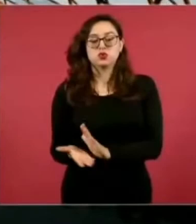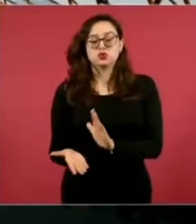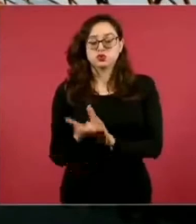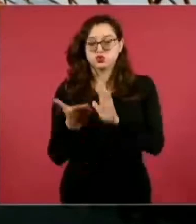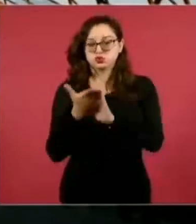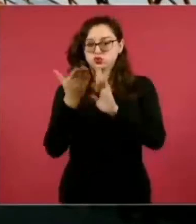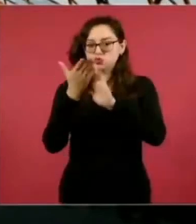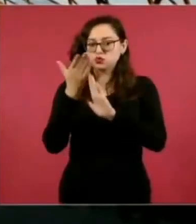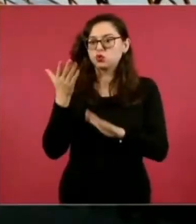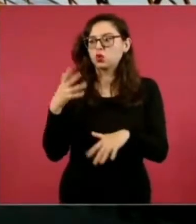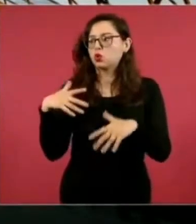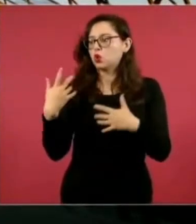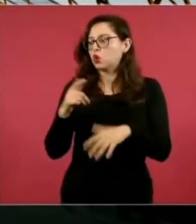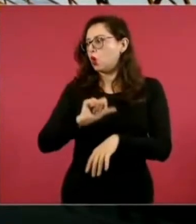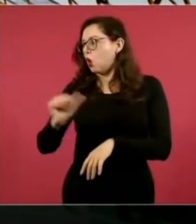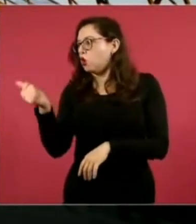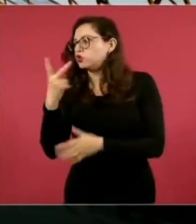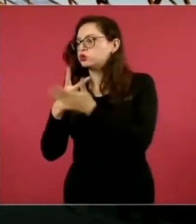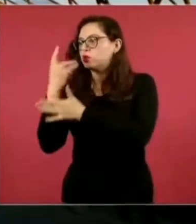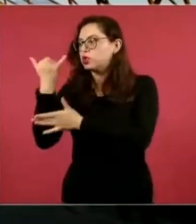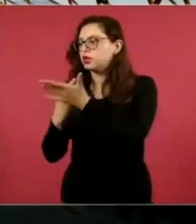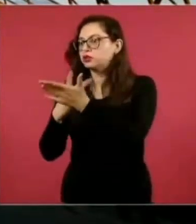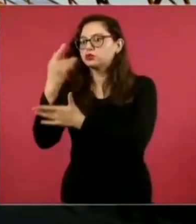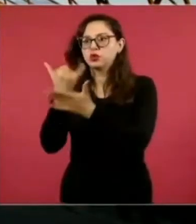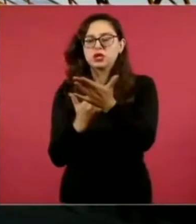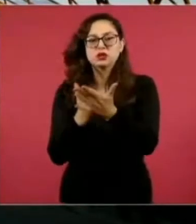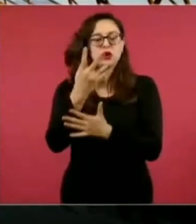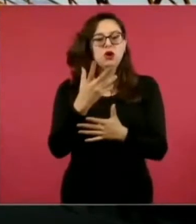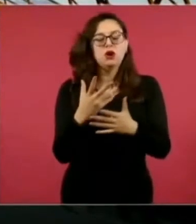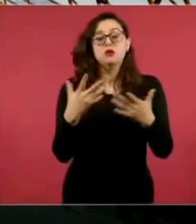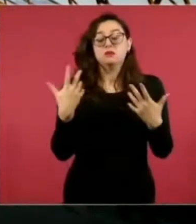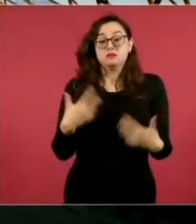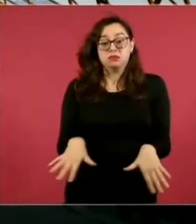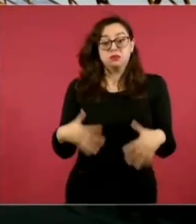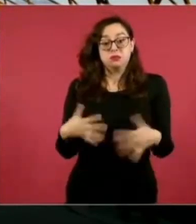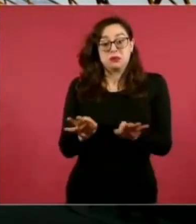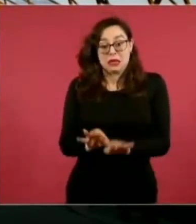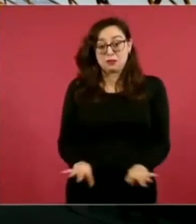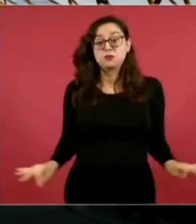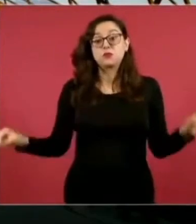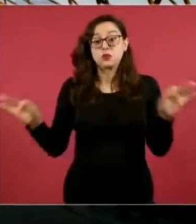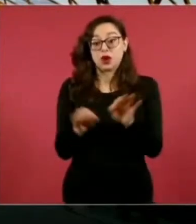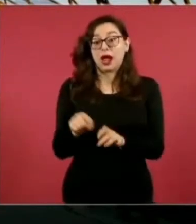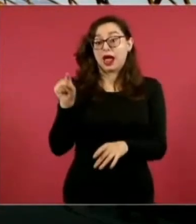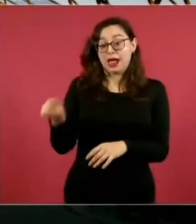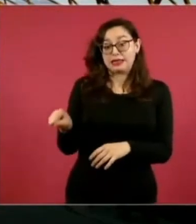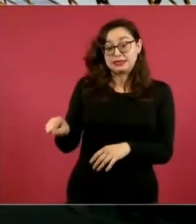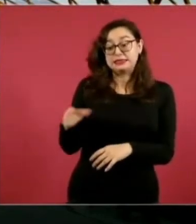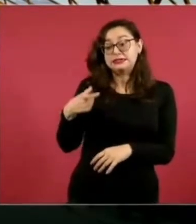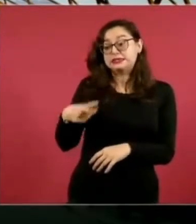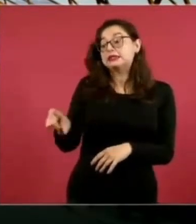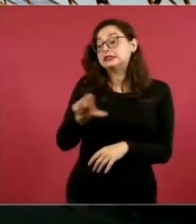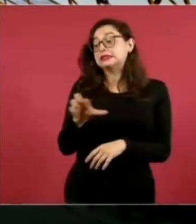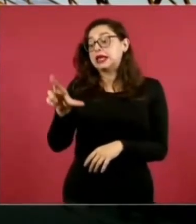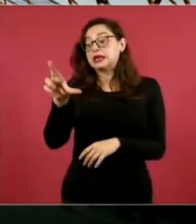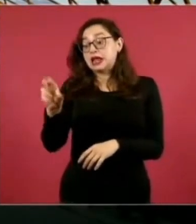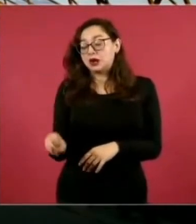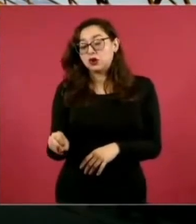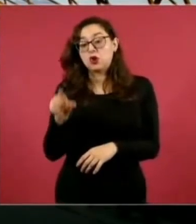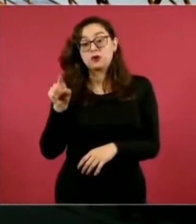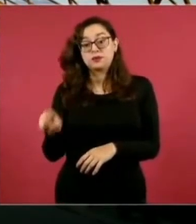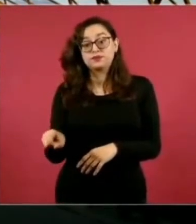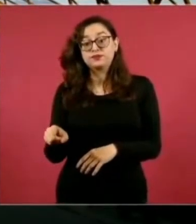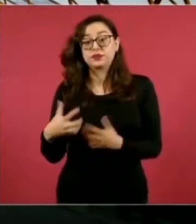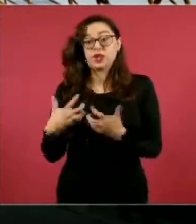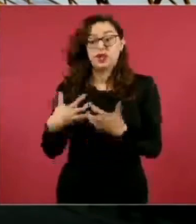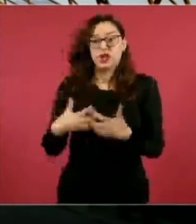crecido a gran ritmo. Dato relevante, porque en Quintana Roo fue el estado con el mayor aumento en su actividad